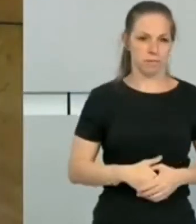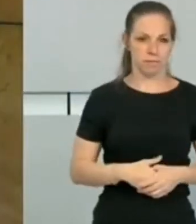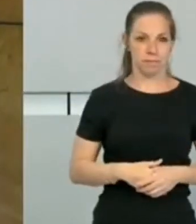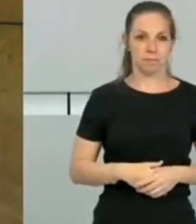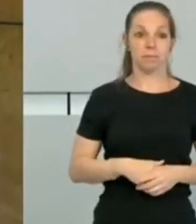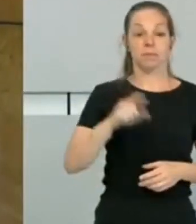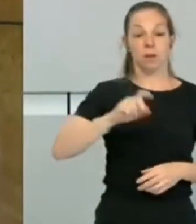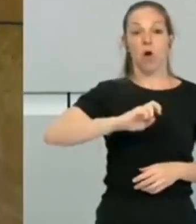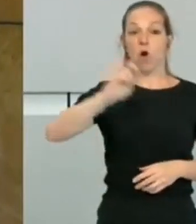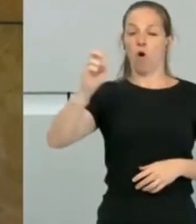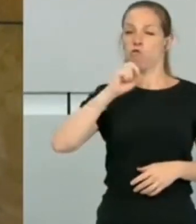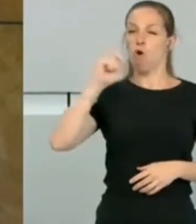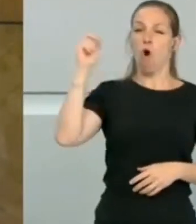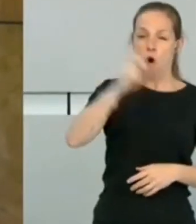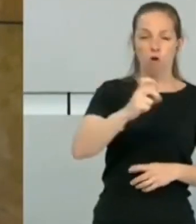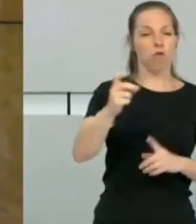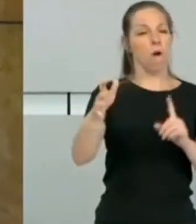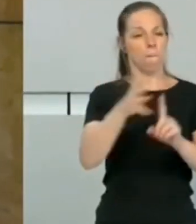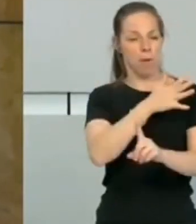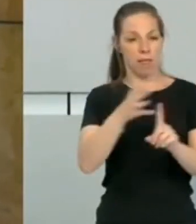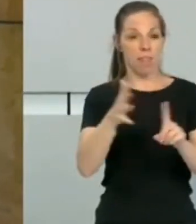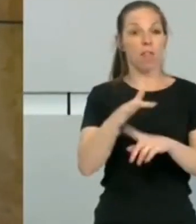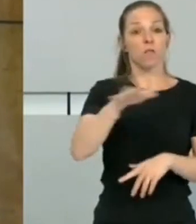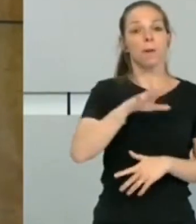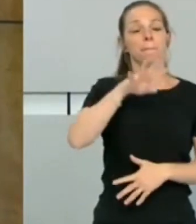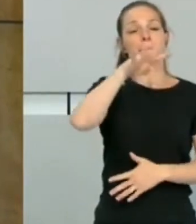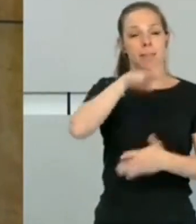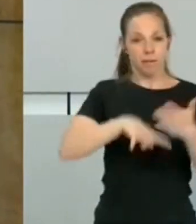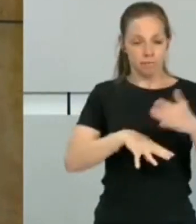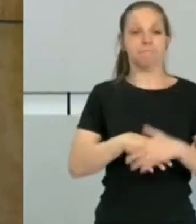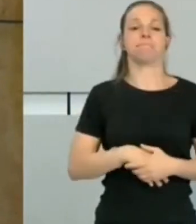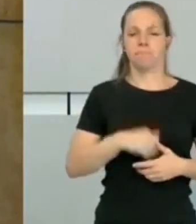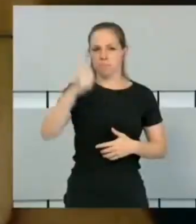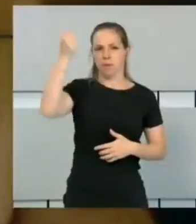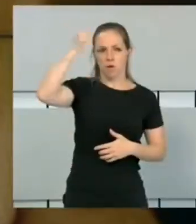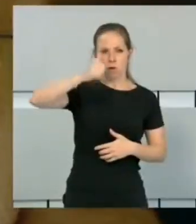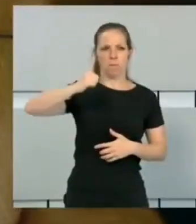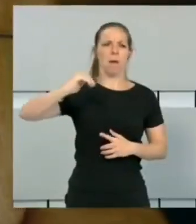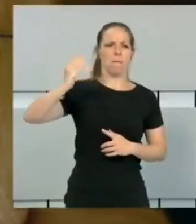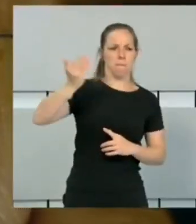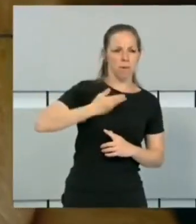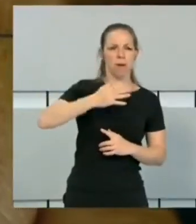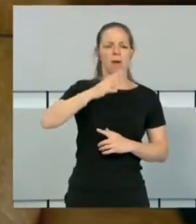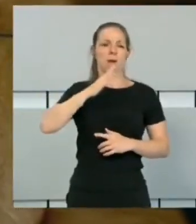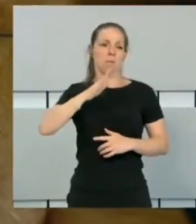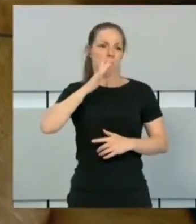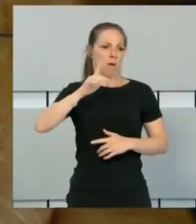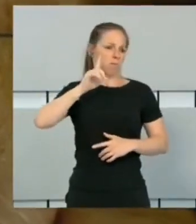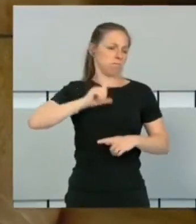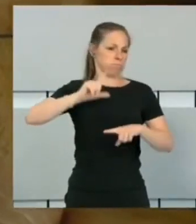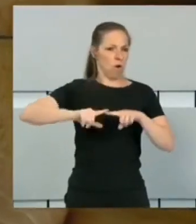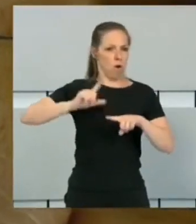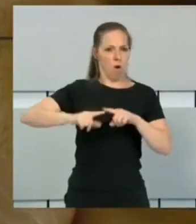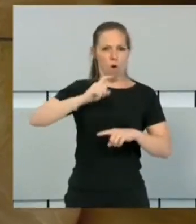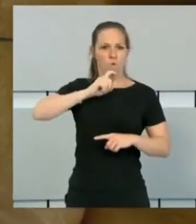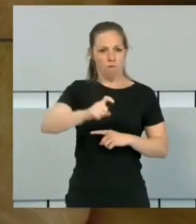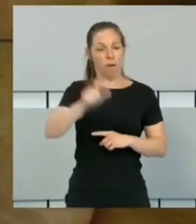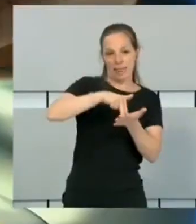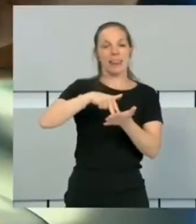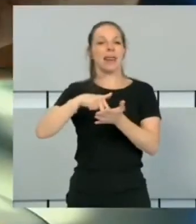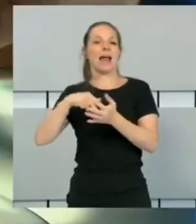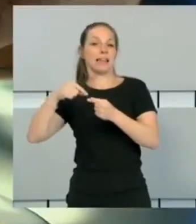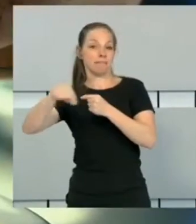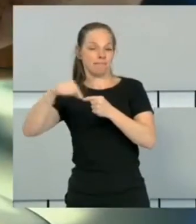otra muestra de odio y de violencia, en este caso en Barcelona. Sí, un hombre ha sufrido una agresión homófoba por parte de cuatro individuos.